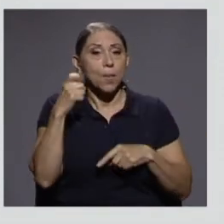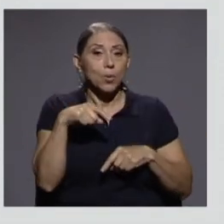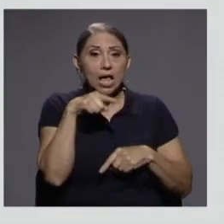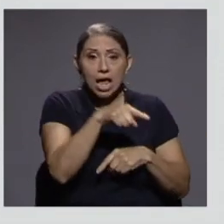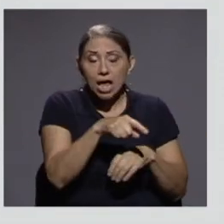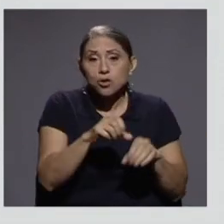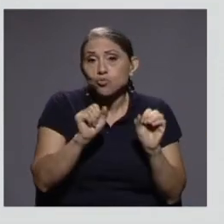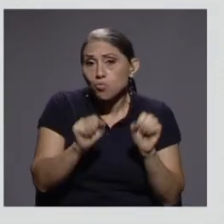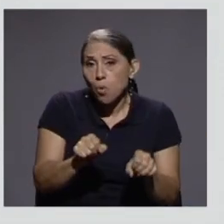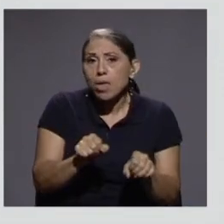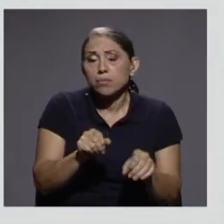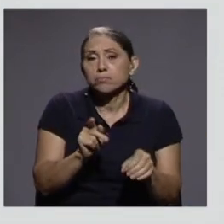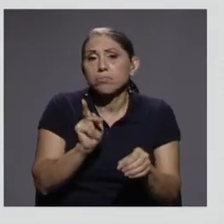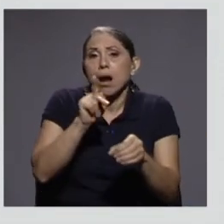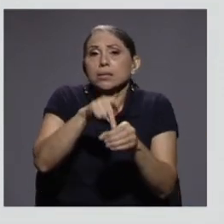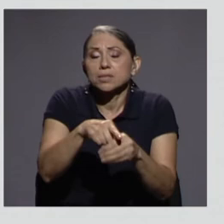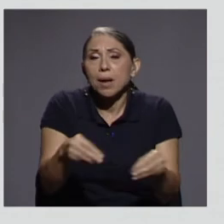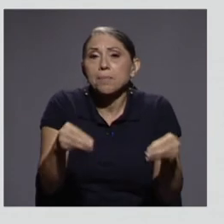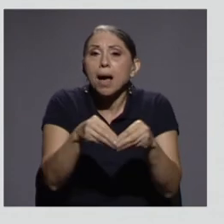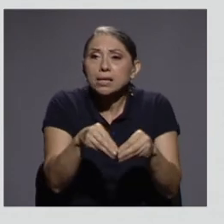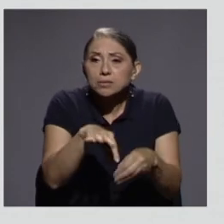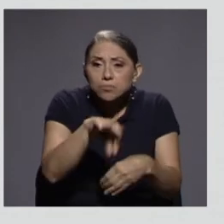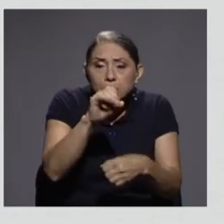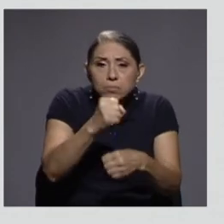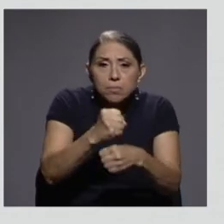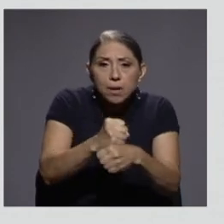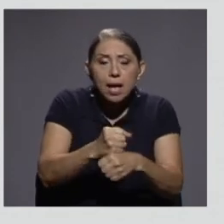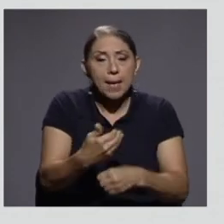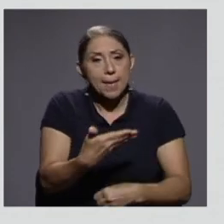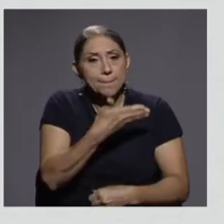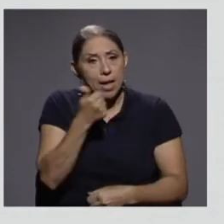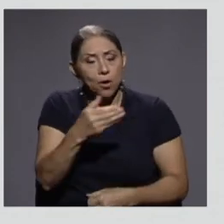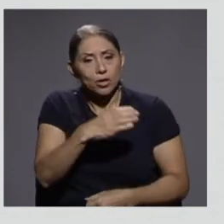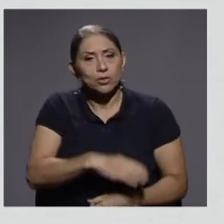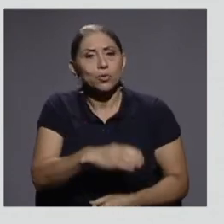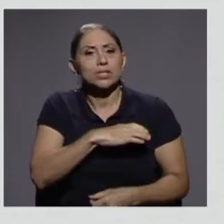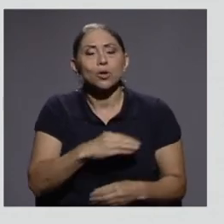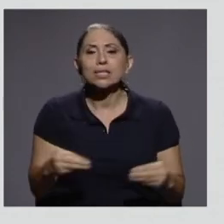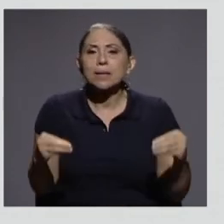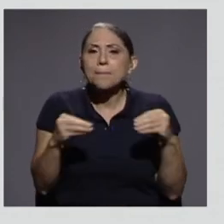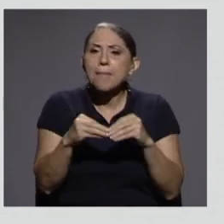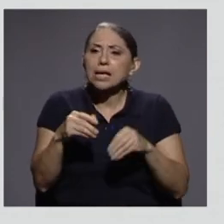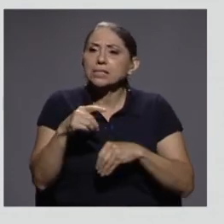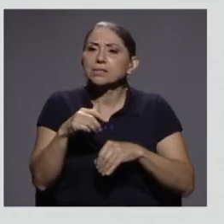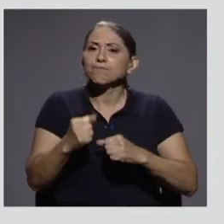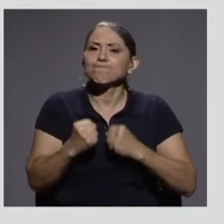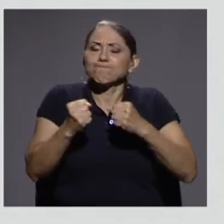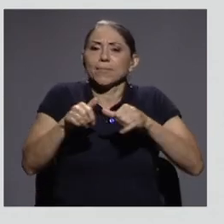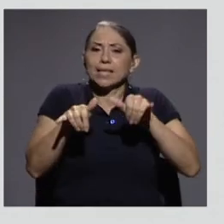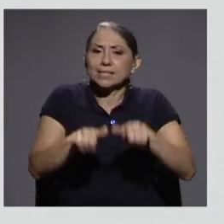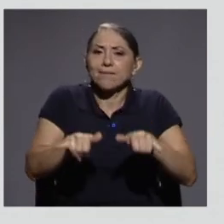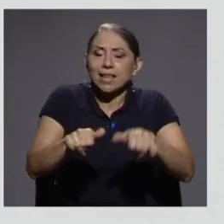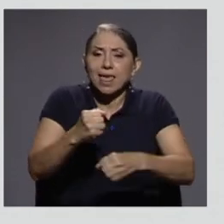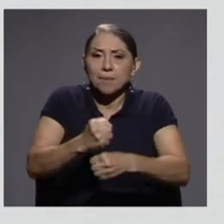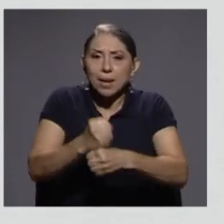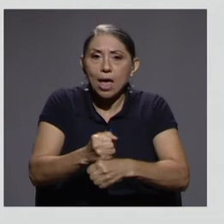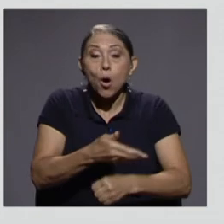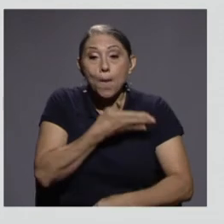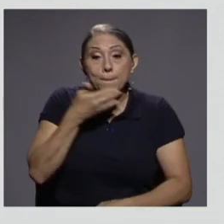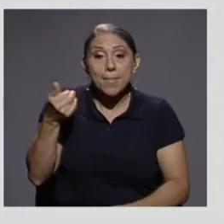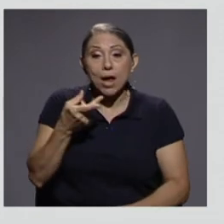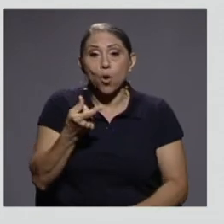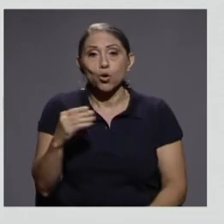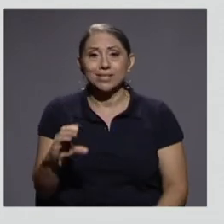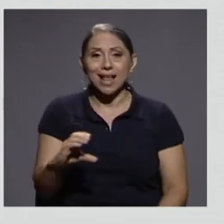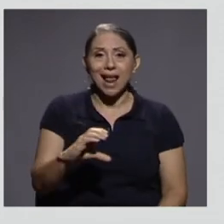a participar en el mercado laboral, tienen mejores condiciones, tienen mayor estabilidad en el empleo y mejores condiciones salariales, como